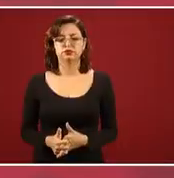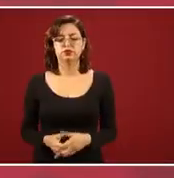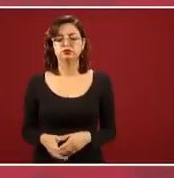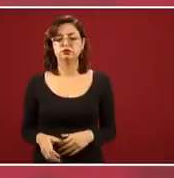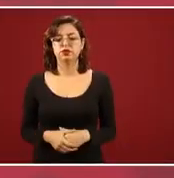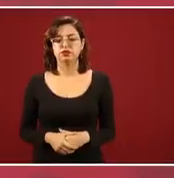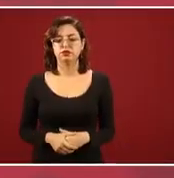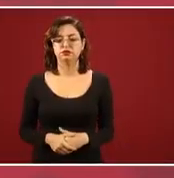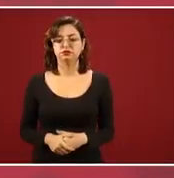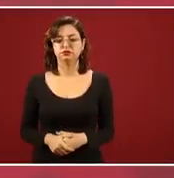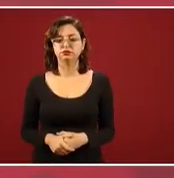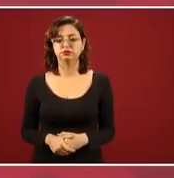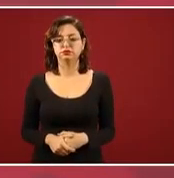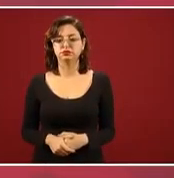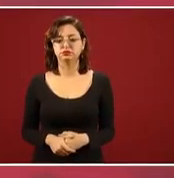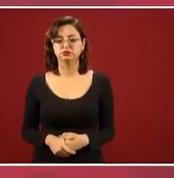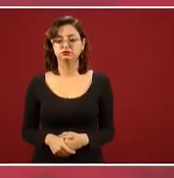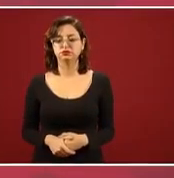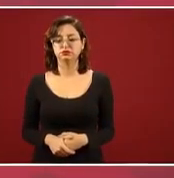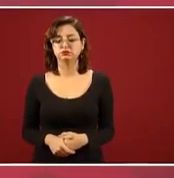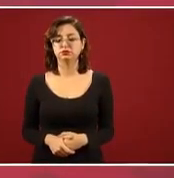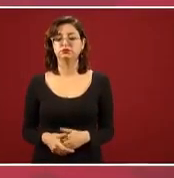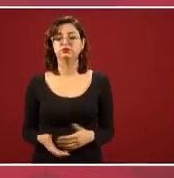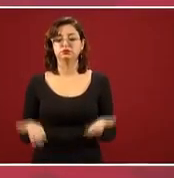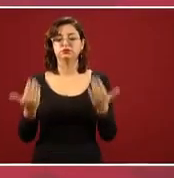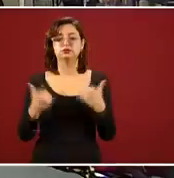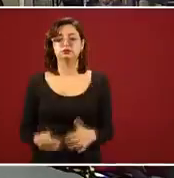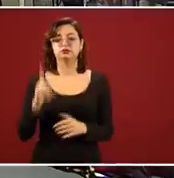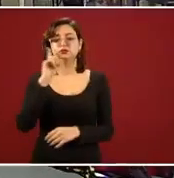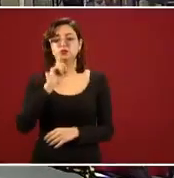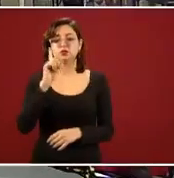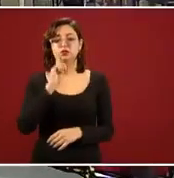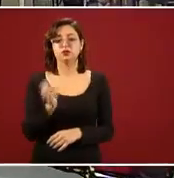aclarar eso. Ahora sí, vámonos con mujeres, tres mujeres.